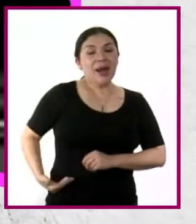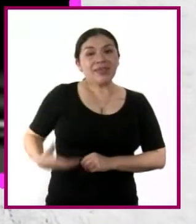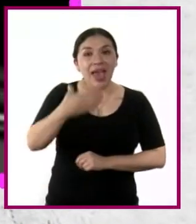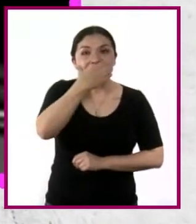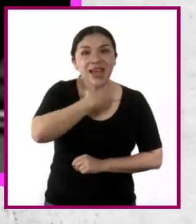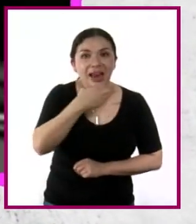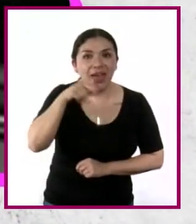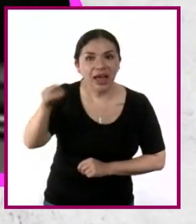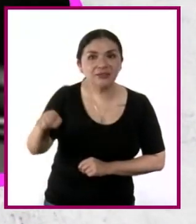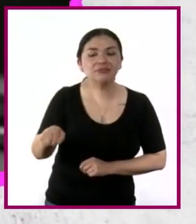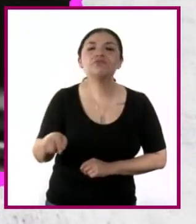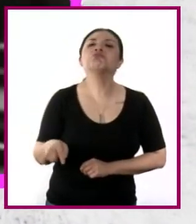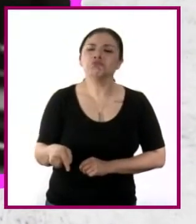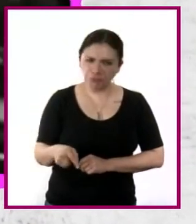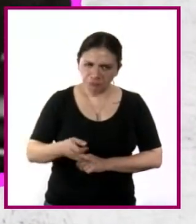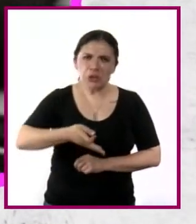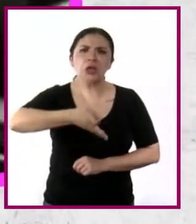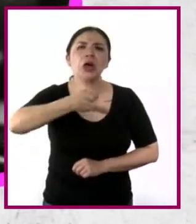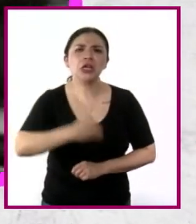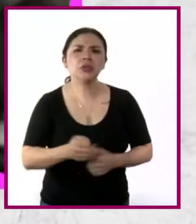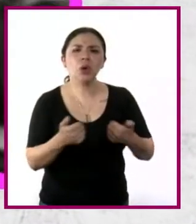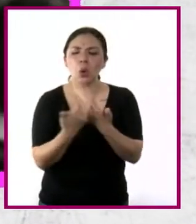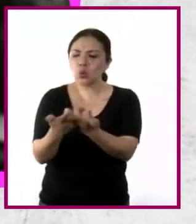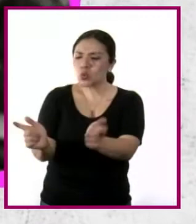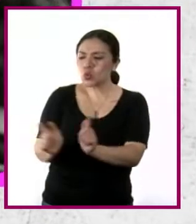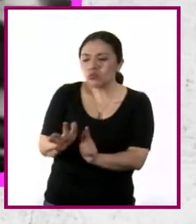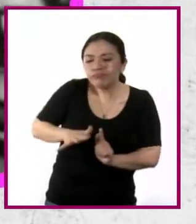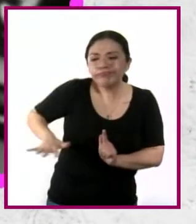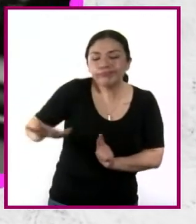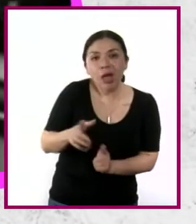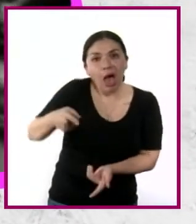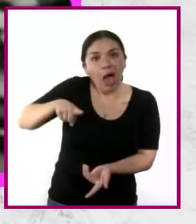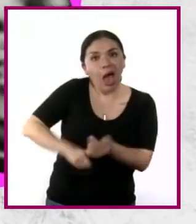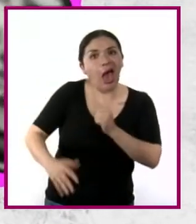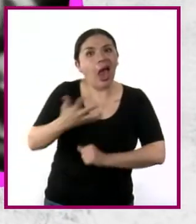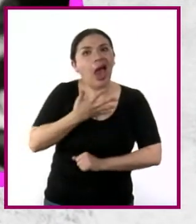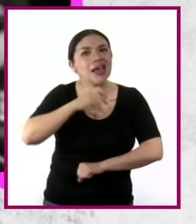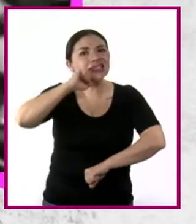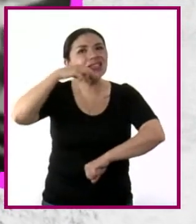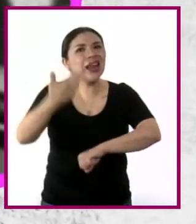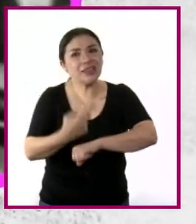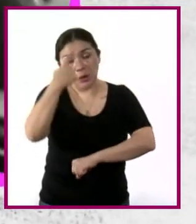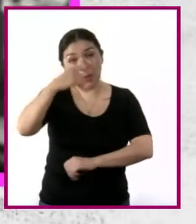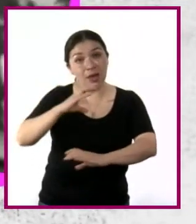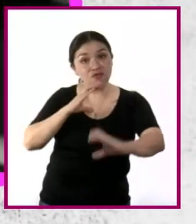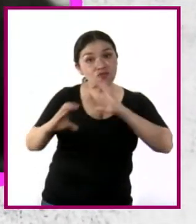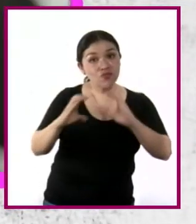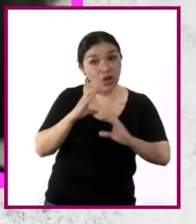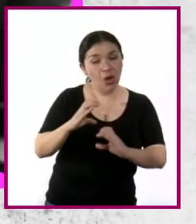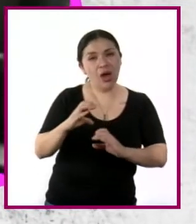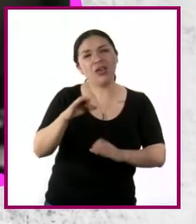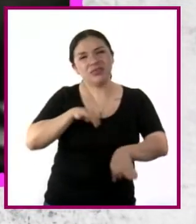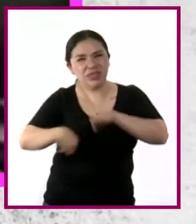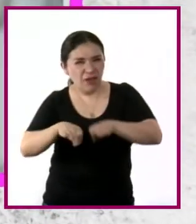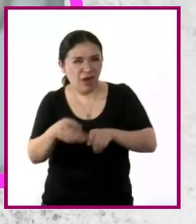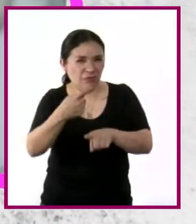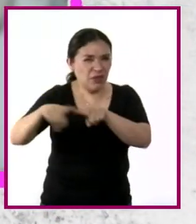presidencia, Cárdenas tuvo que aceptar un gabinete en el que estaba incluido como secretario de Comunicaciones y Obras